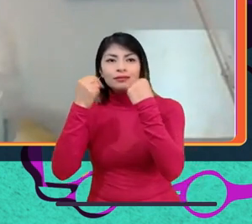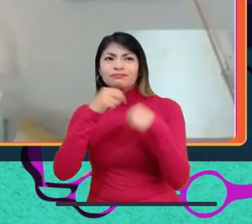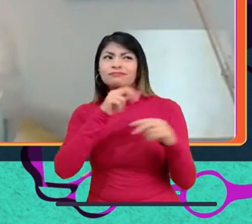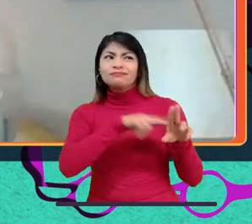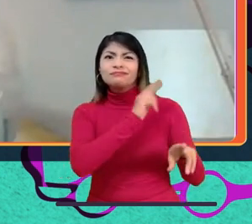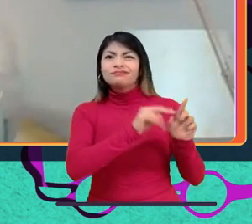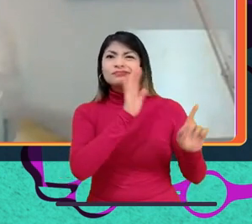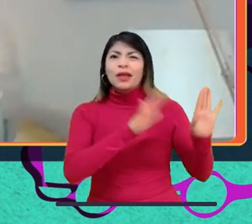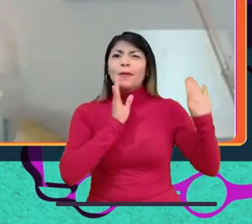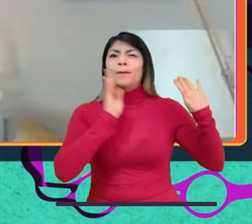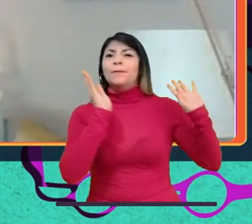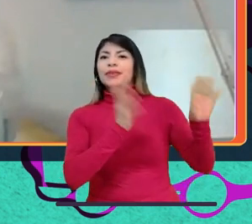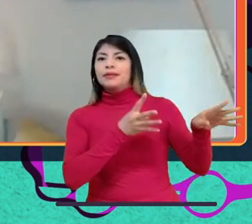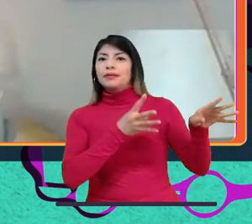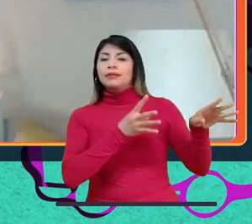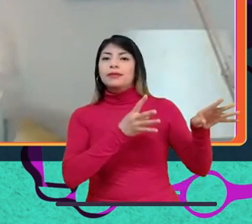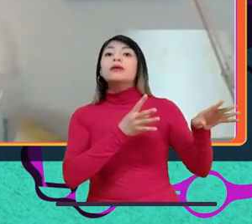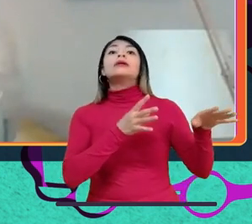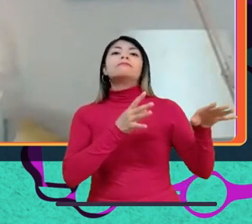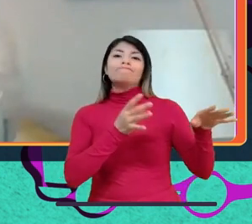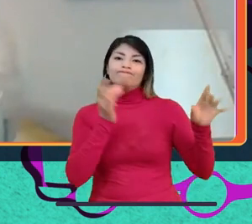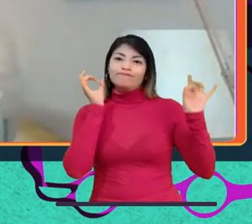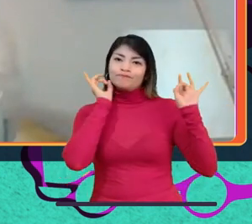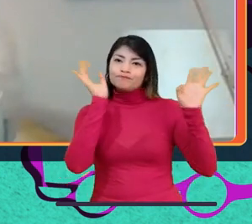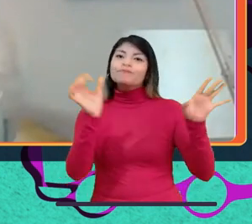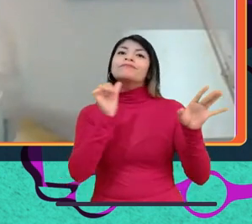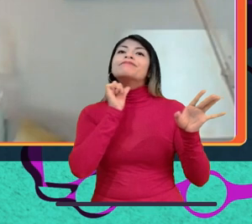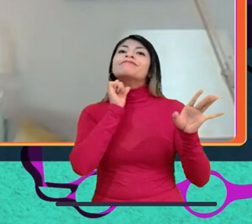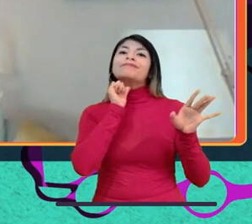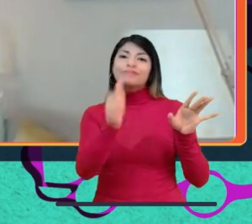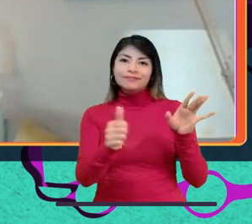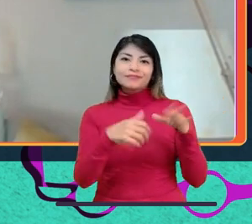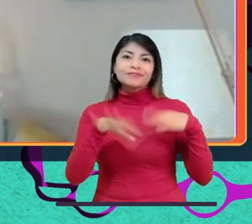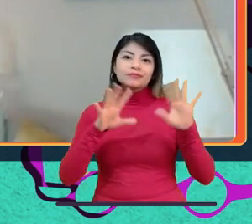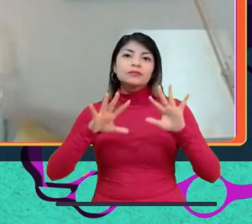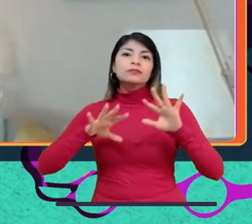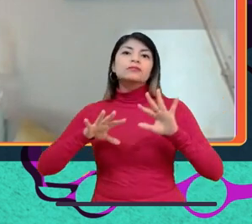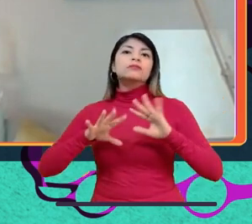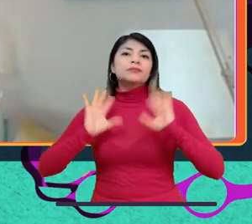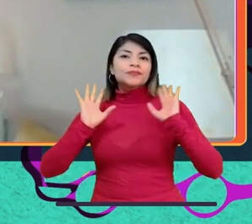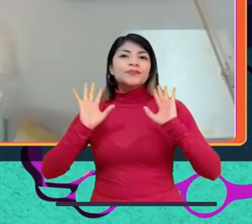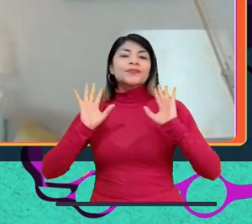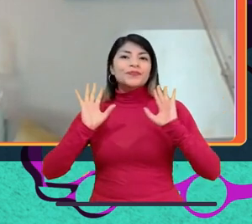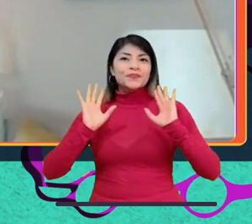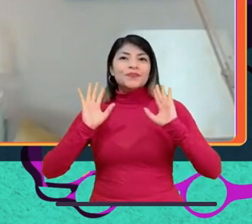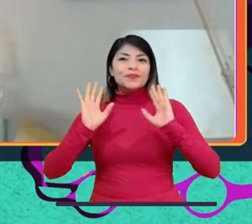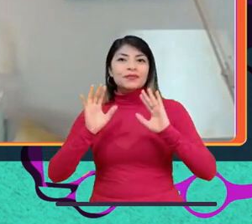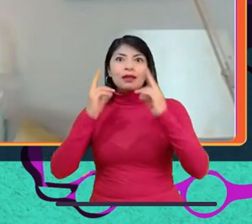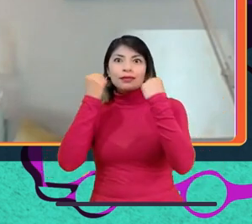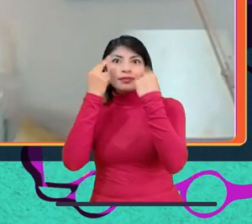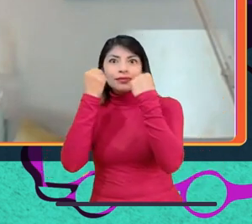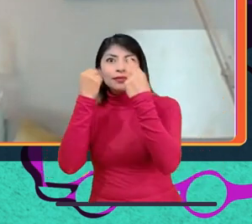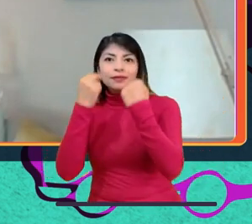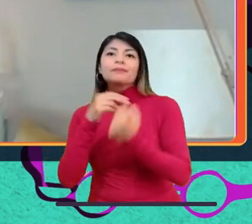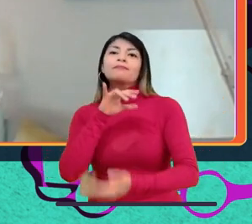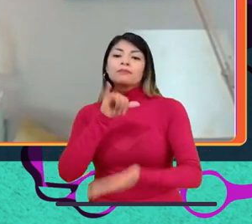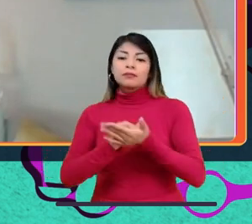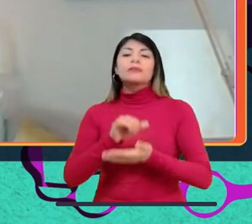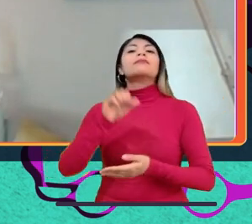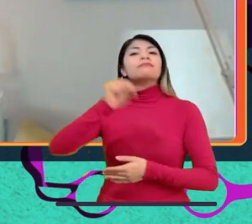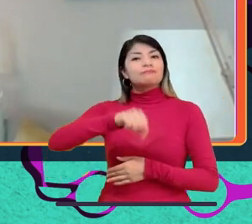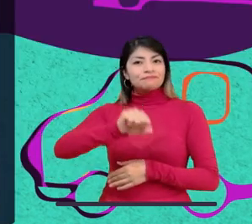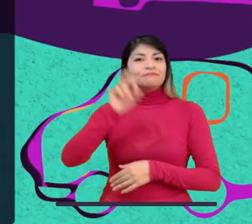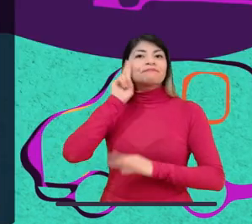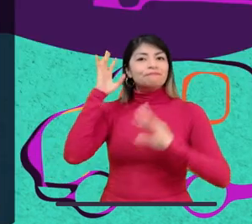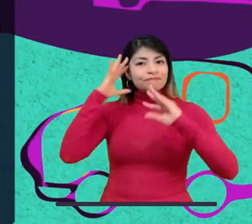que la naturaleza y que ellos mismos sobrevivan. No piensan en los demás, solo piensan en